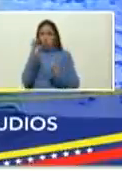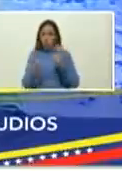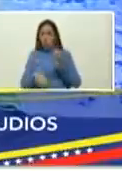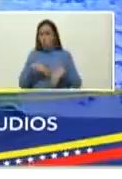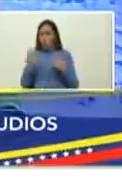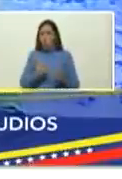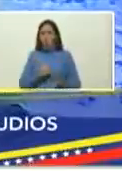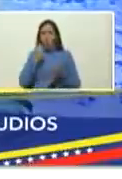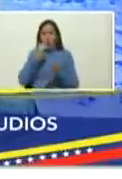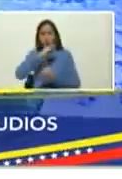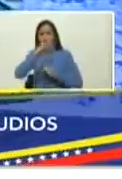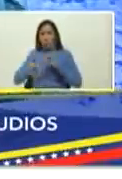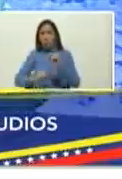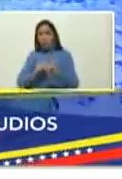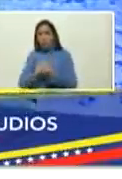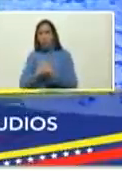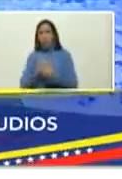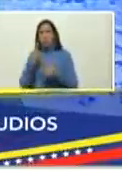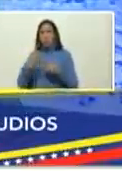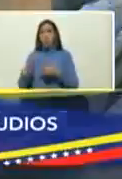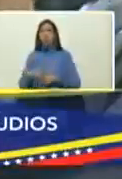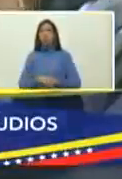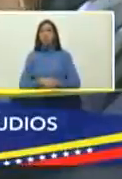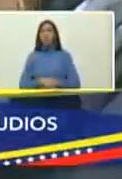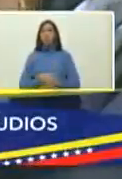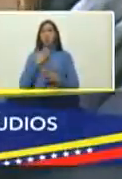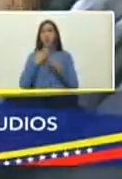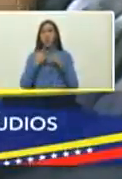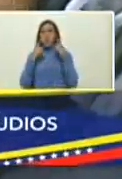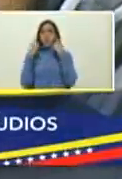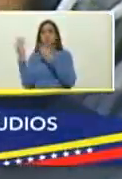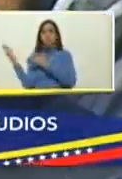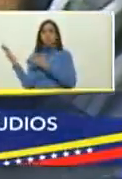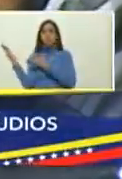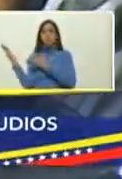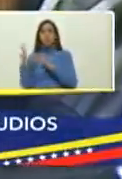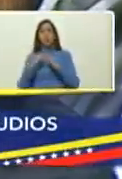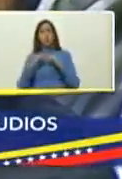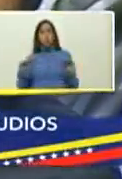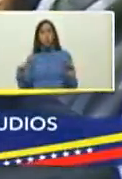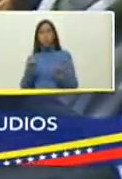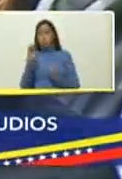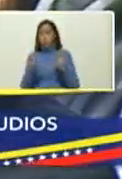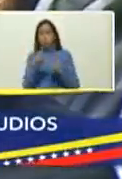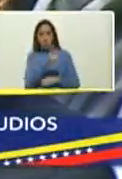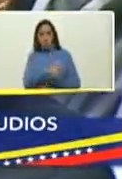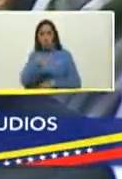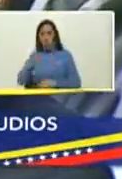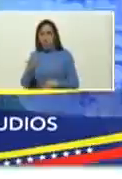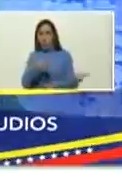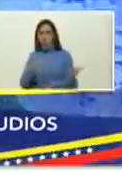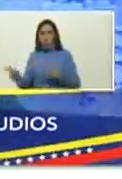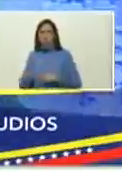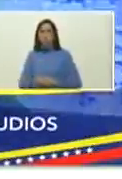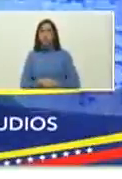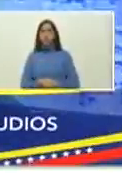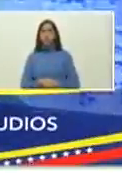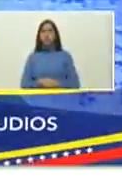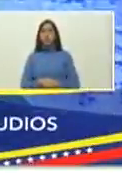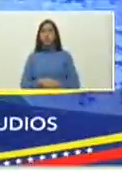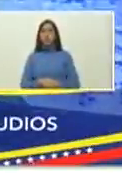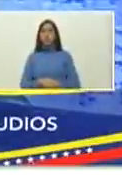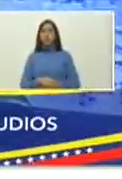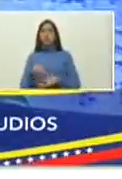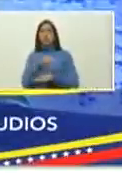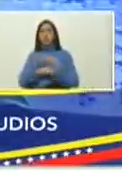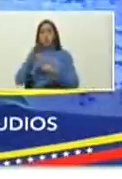premio internacional Carlos Noguera Luis Brito gracias y a todo el jurado Ernesto Villegas